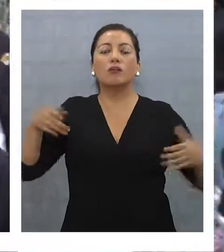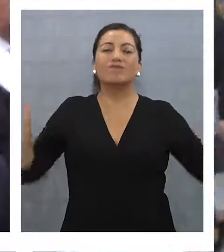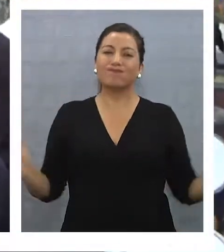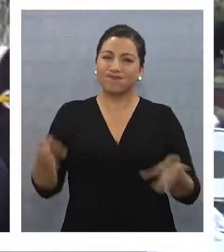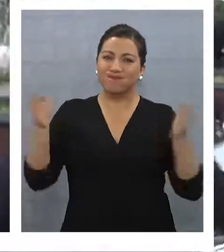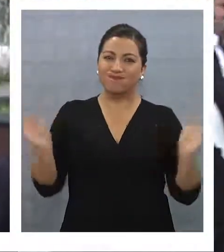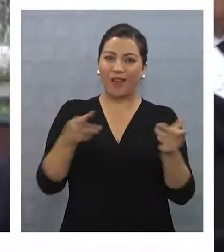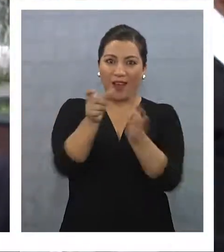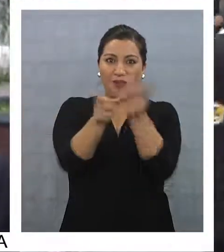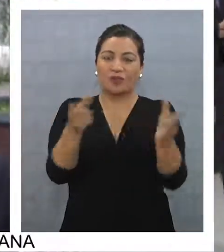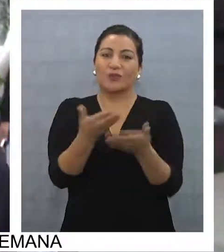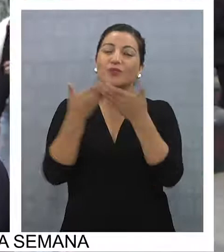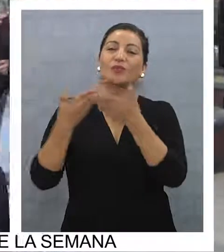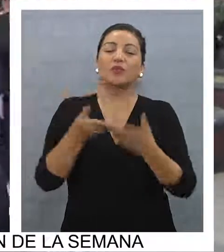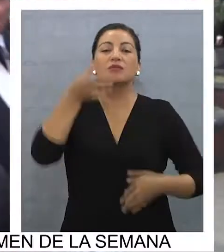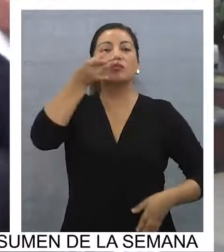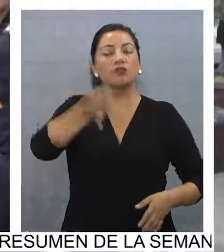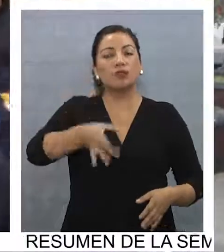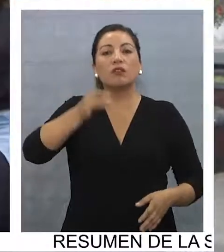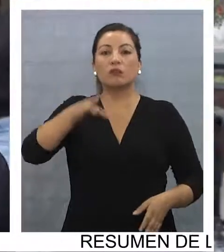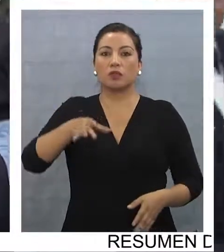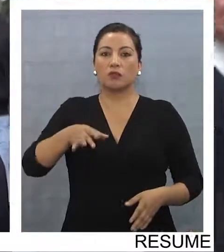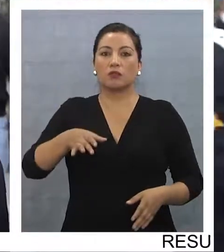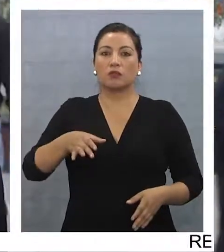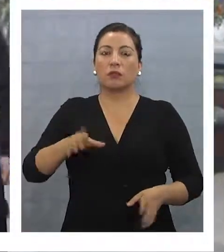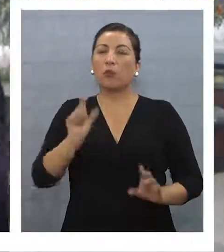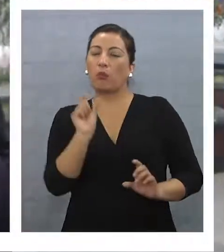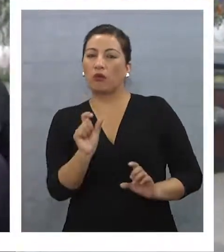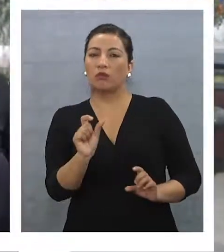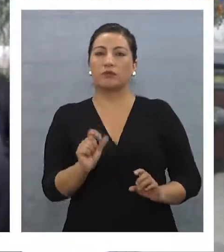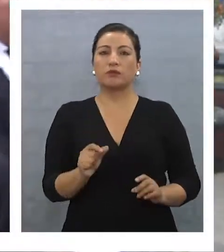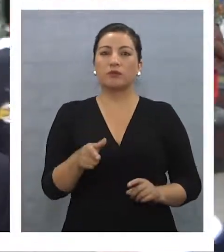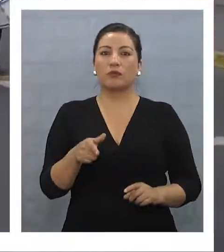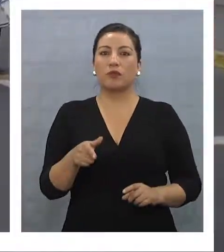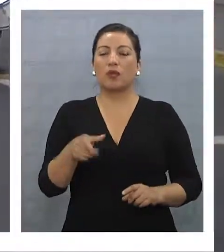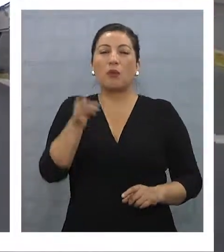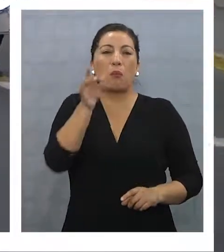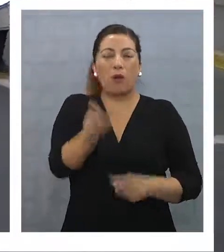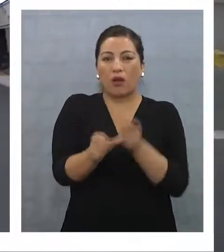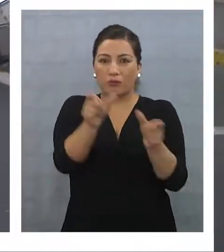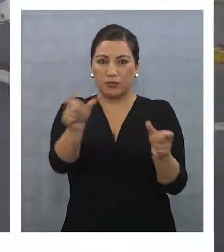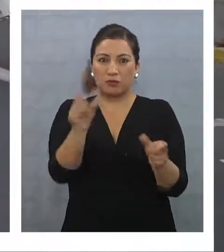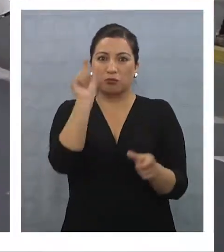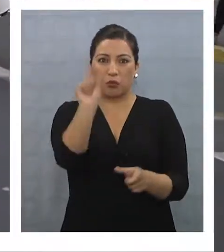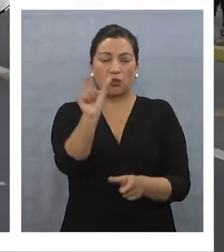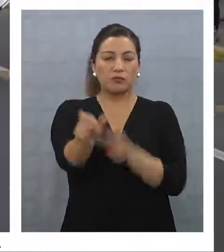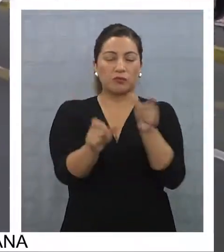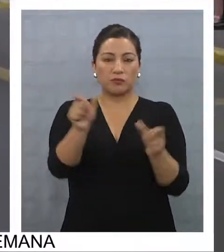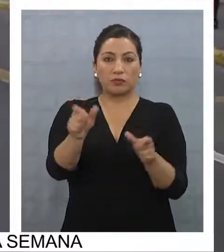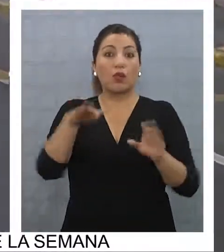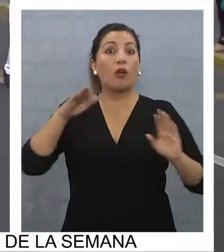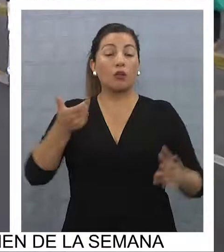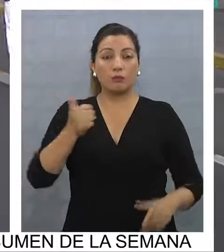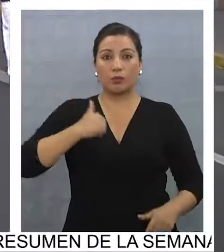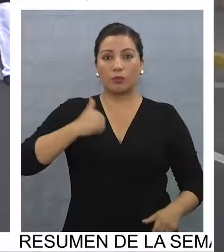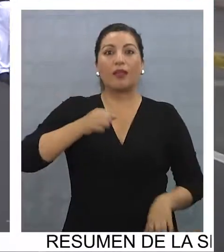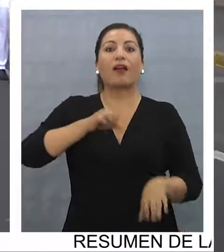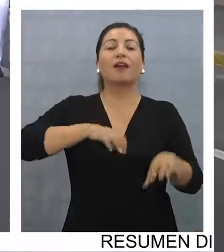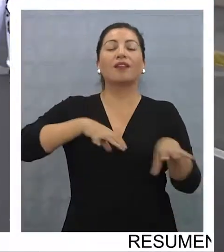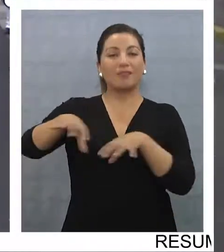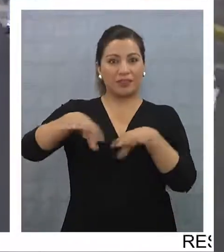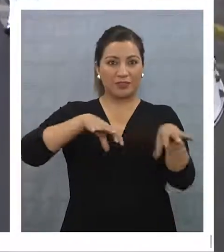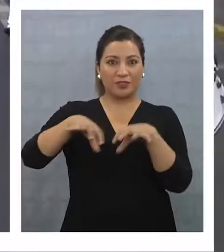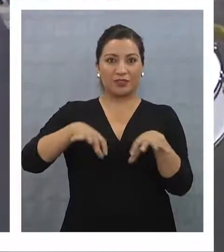lados, pero solamente ha sido parche. Ha sido parche y ahora, por ejemplo, para cumplir esta actividad,